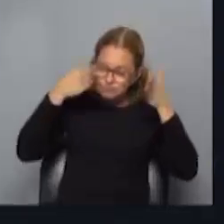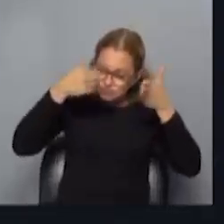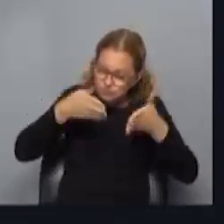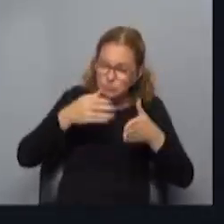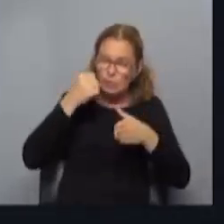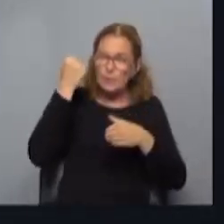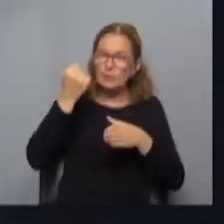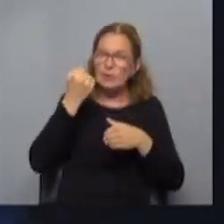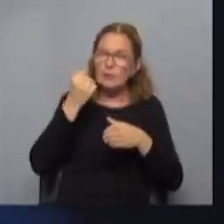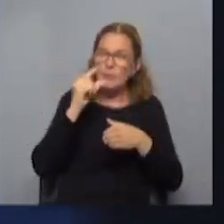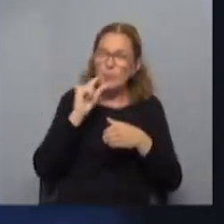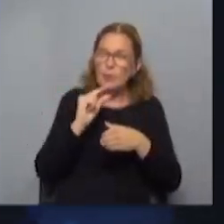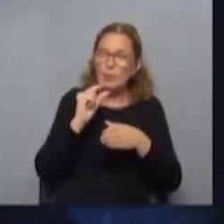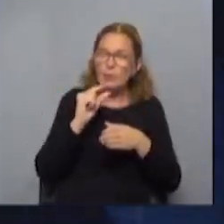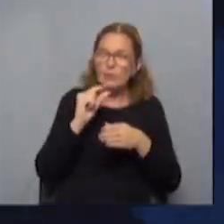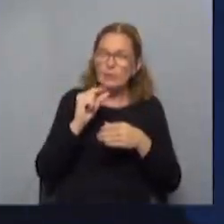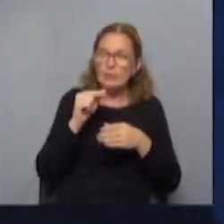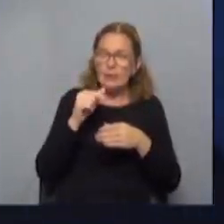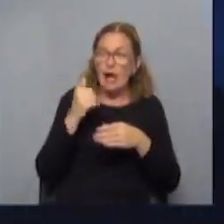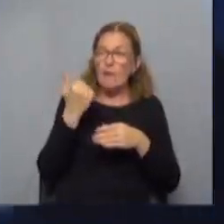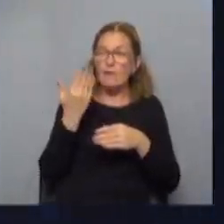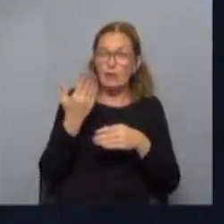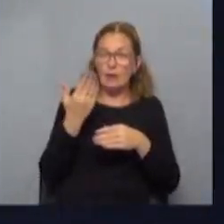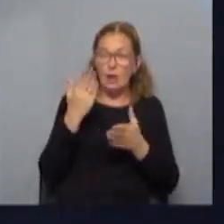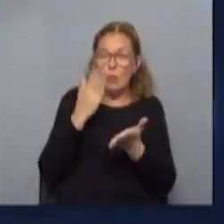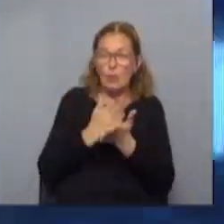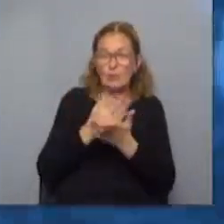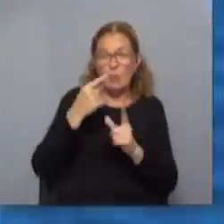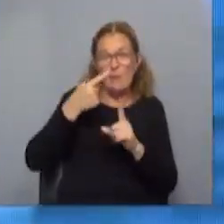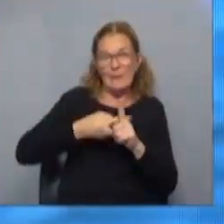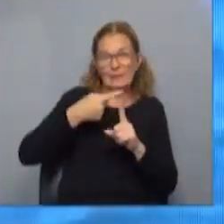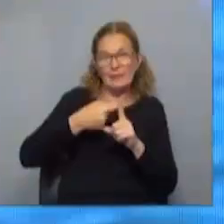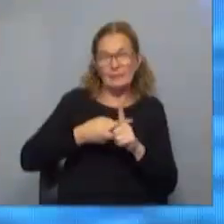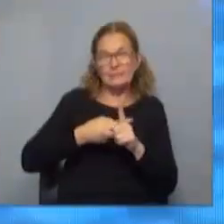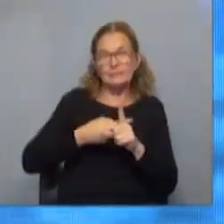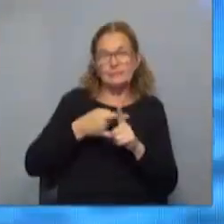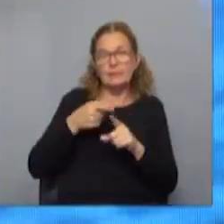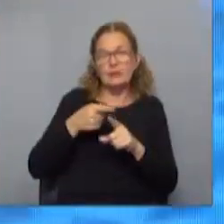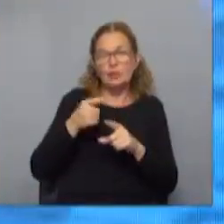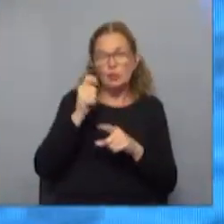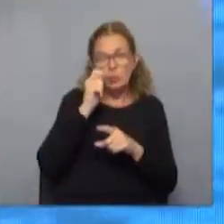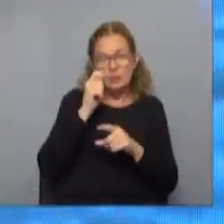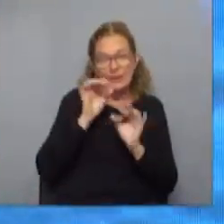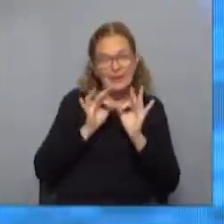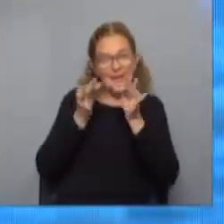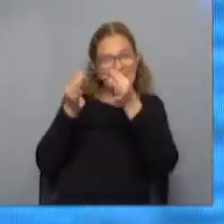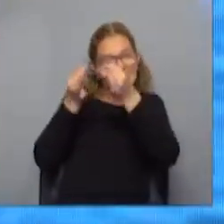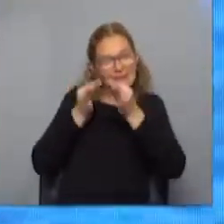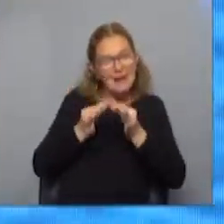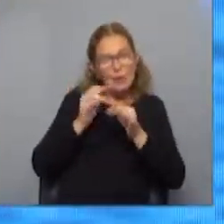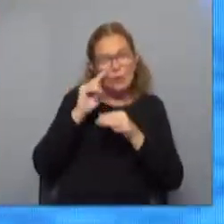porque la poca actividad que tuvimos extra regional los últimos meses, esos turistas que llegaron al Uruguay